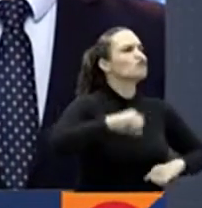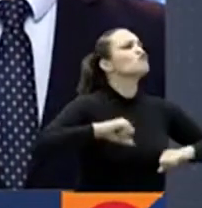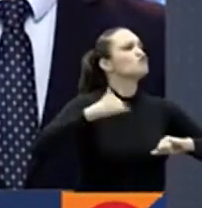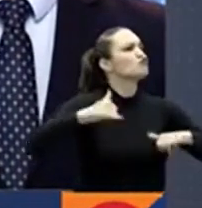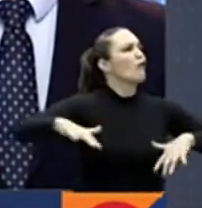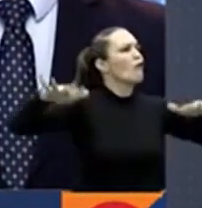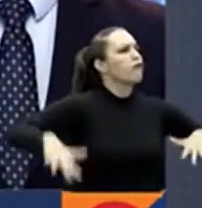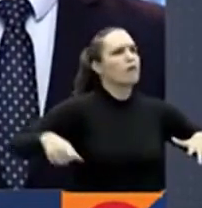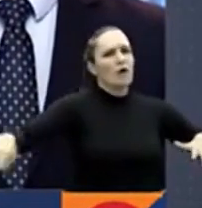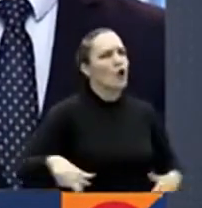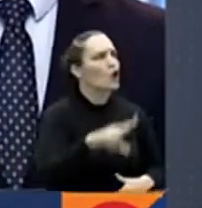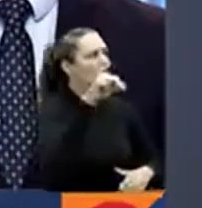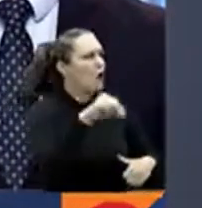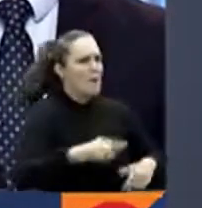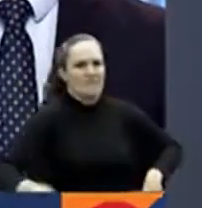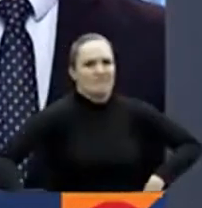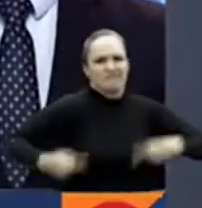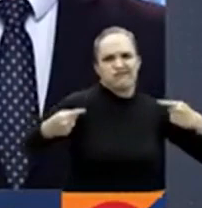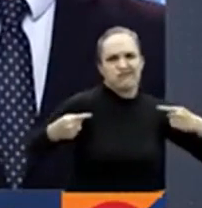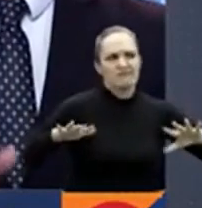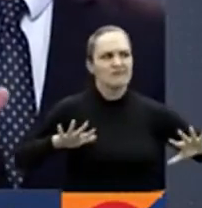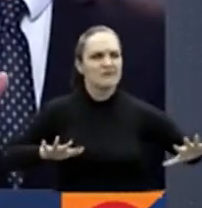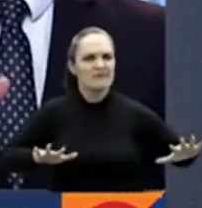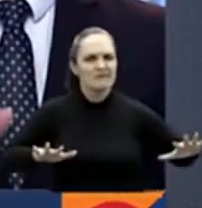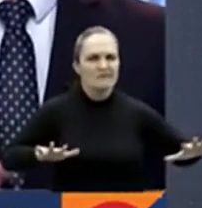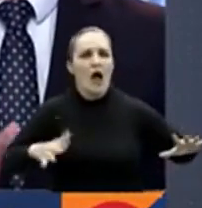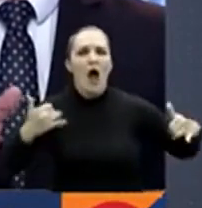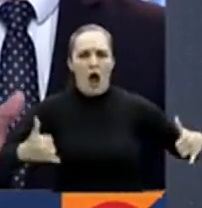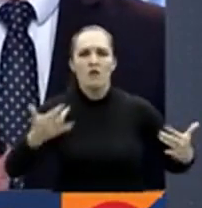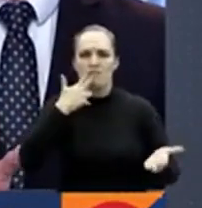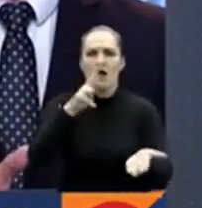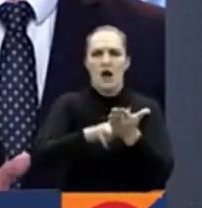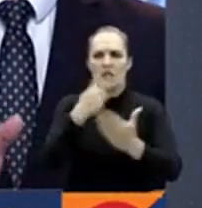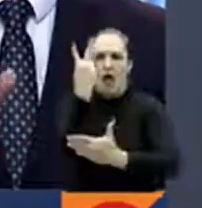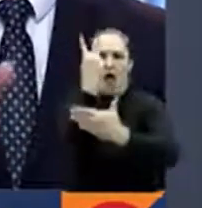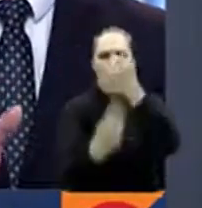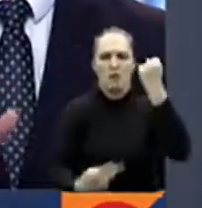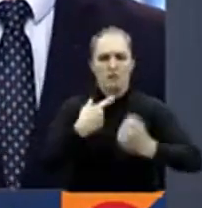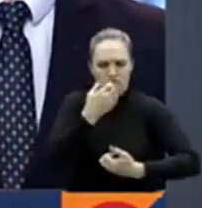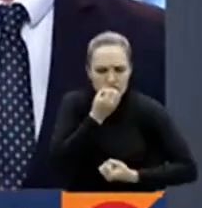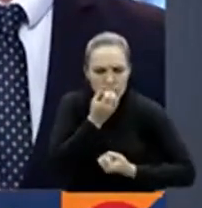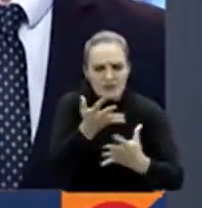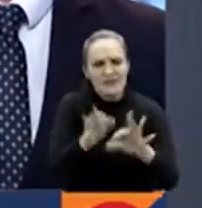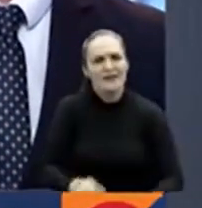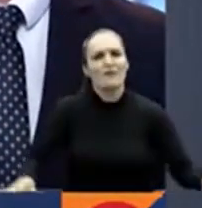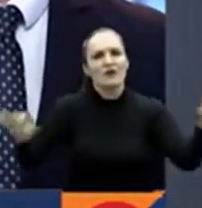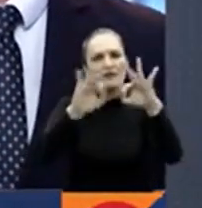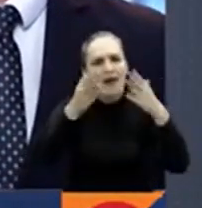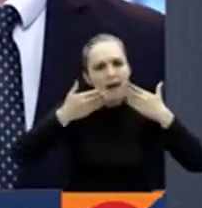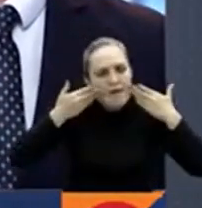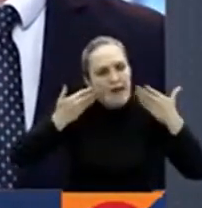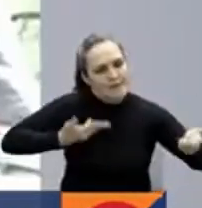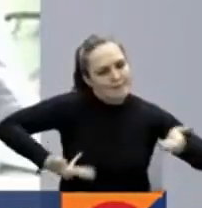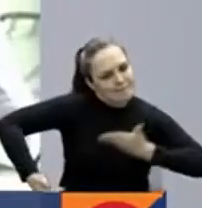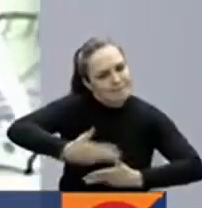los equipos negociadores entregaron una declaración conjunta en la que resaltaron la franqueza y la cordialidad del encuentro.